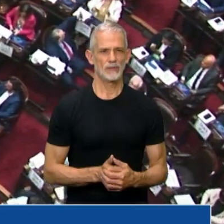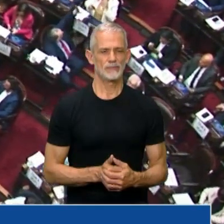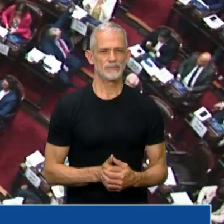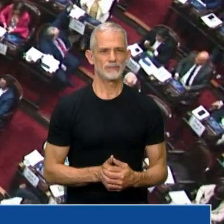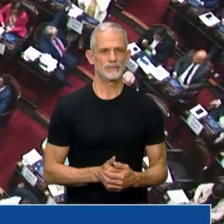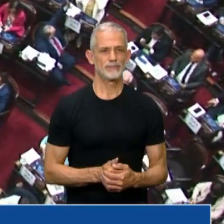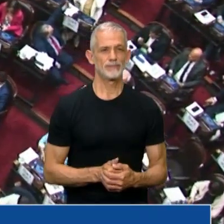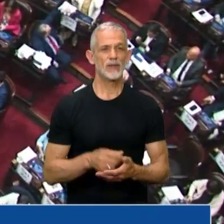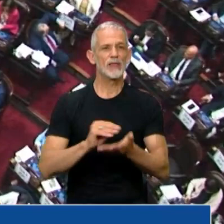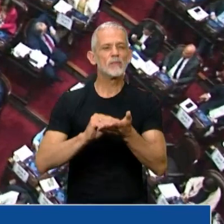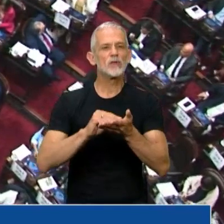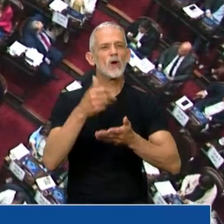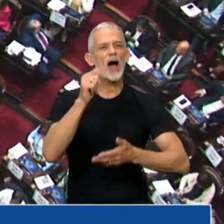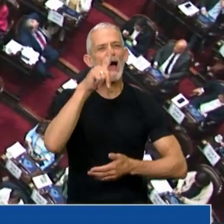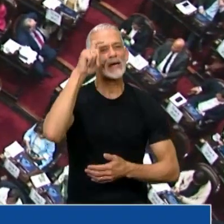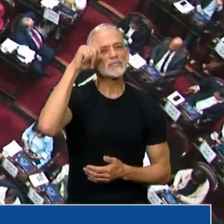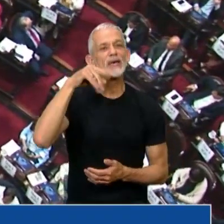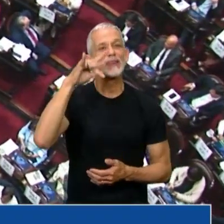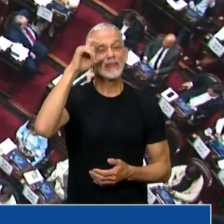Diputado Allende,